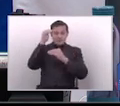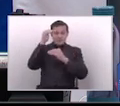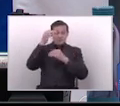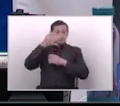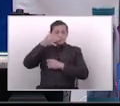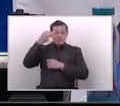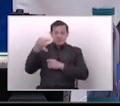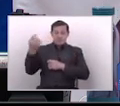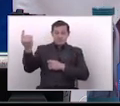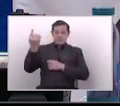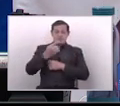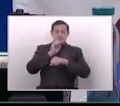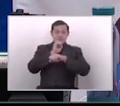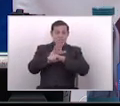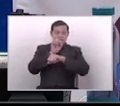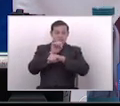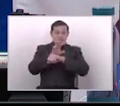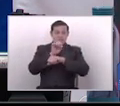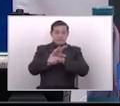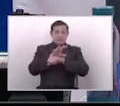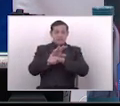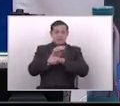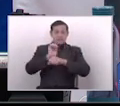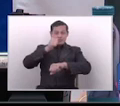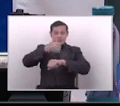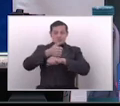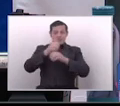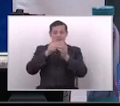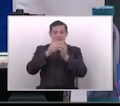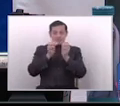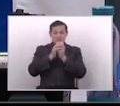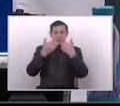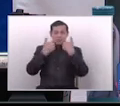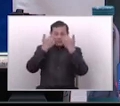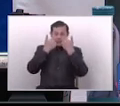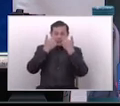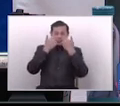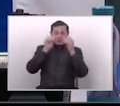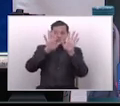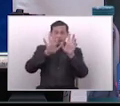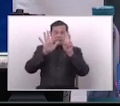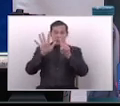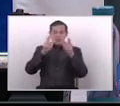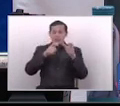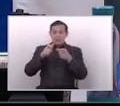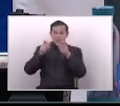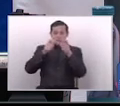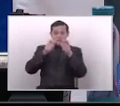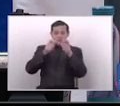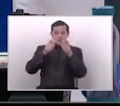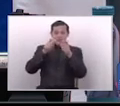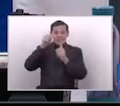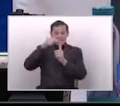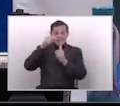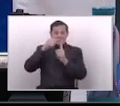certeza vienen aquí a decir sobre el caso de la adolescente, tiene 17 años, la adolescente